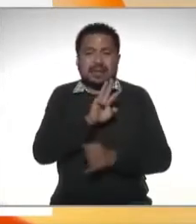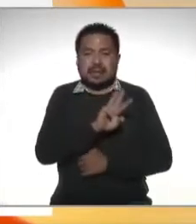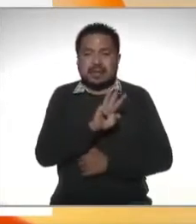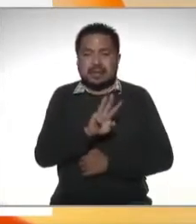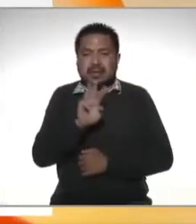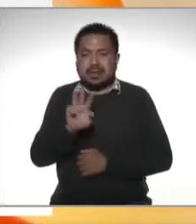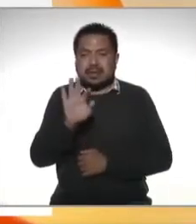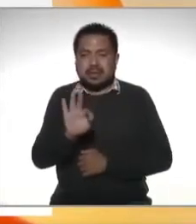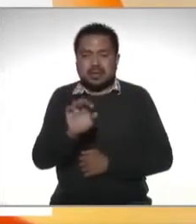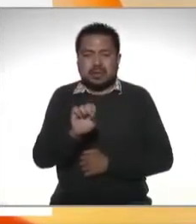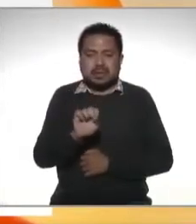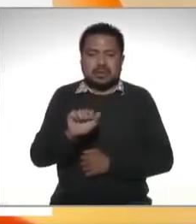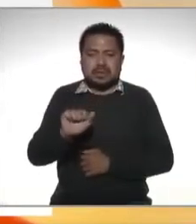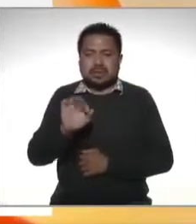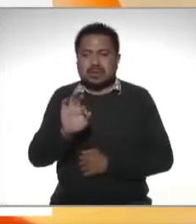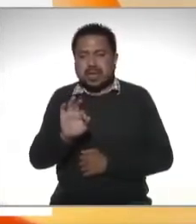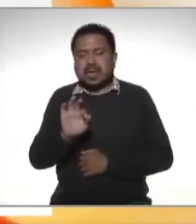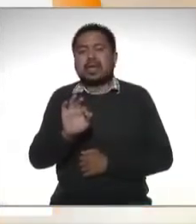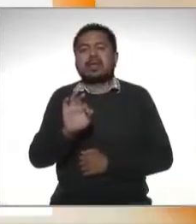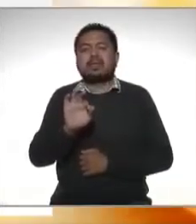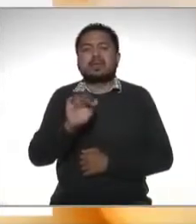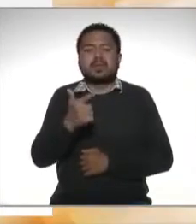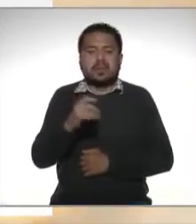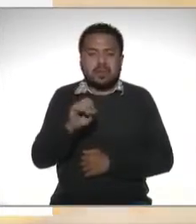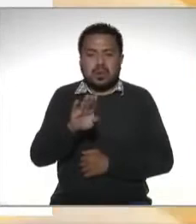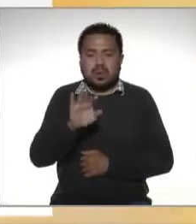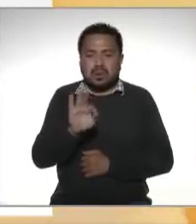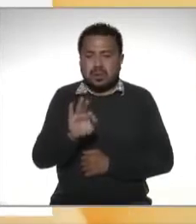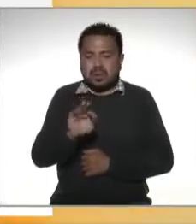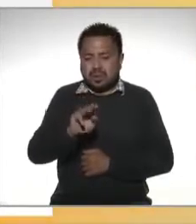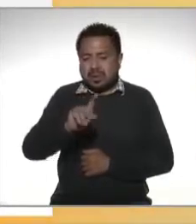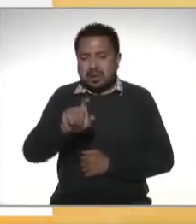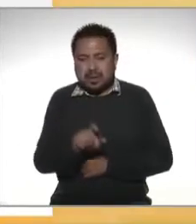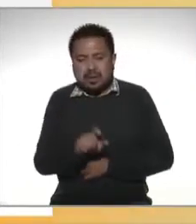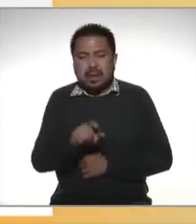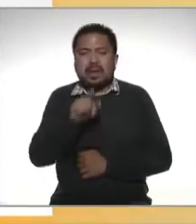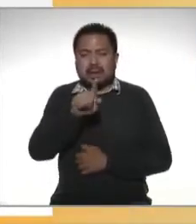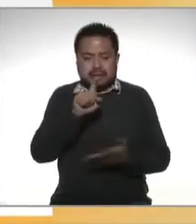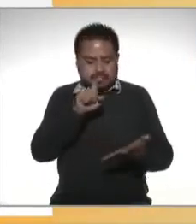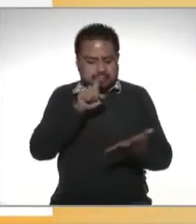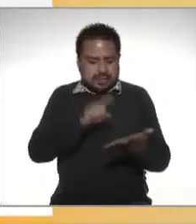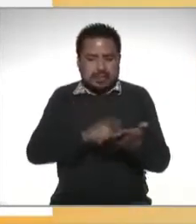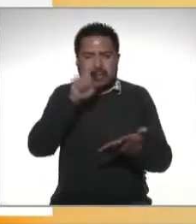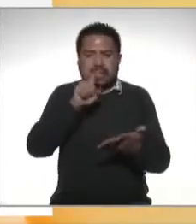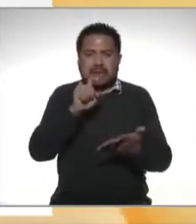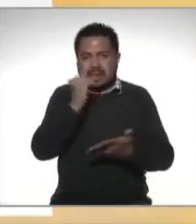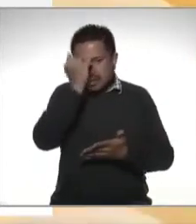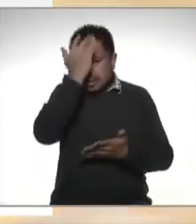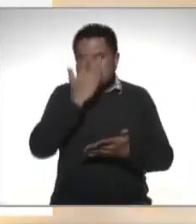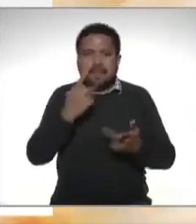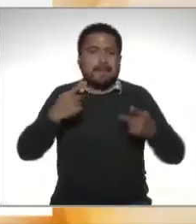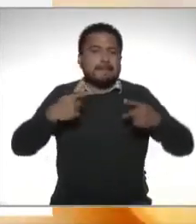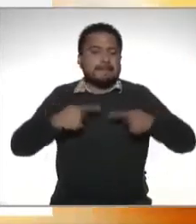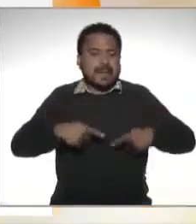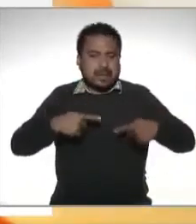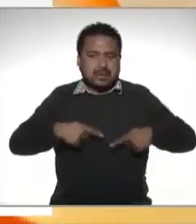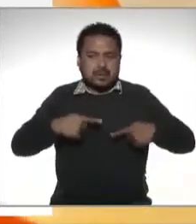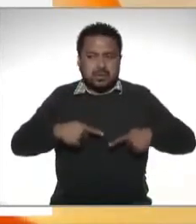.sac.gov.mx ahí le vamos a dar clic en el icono de personas